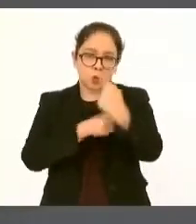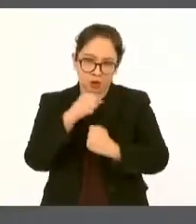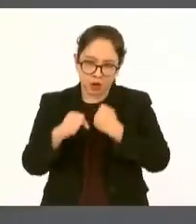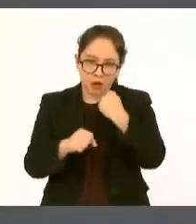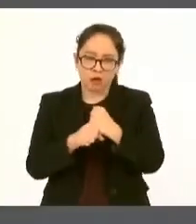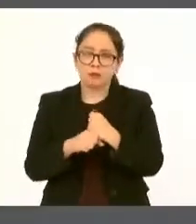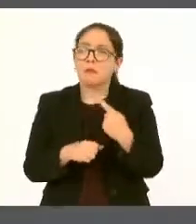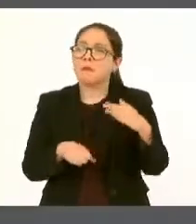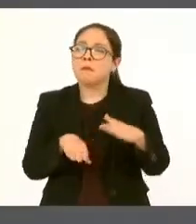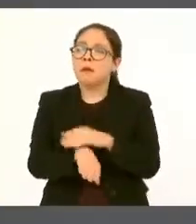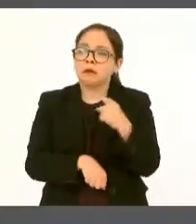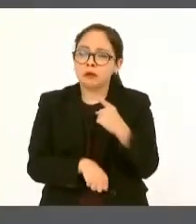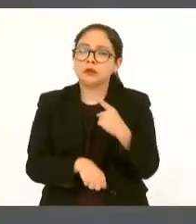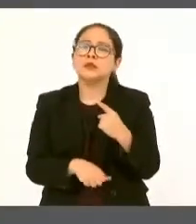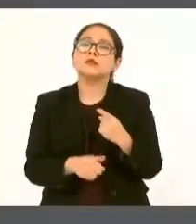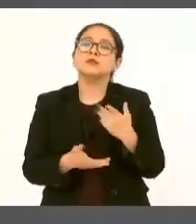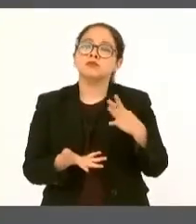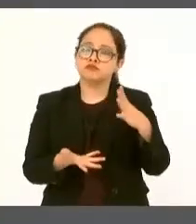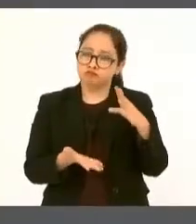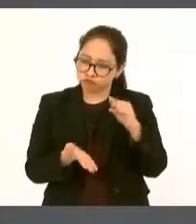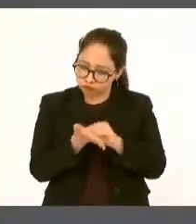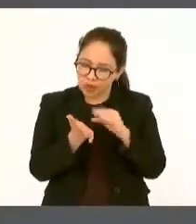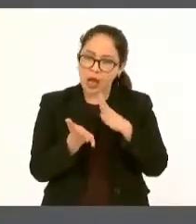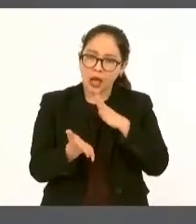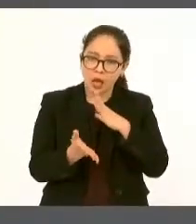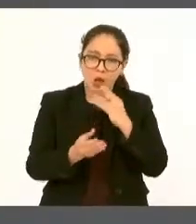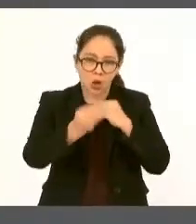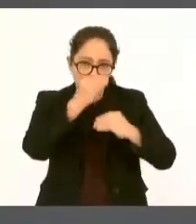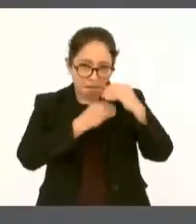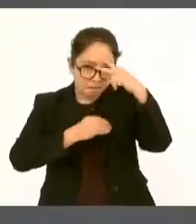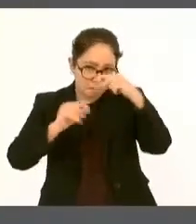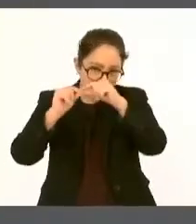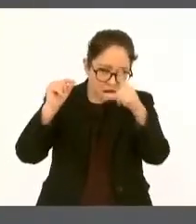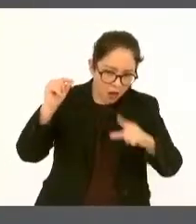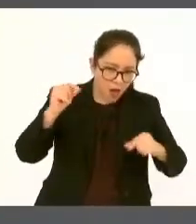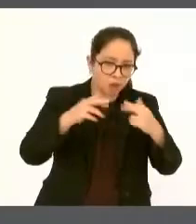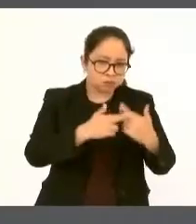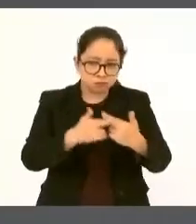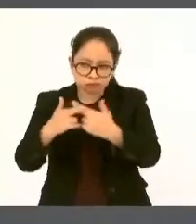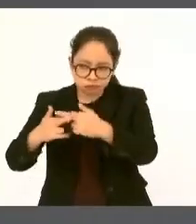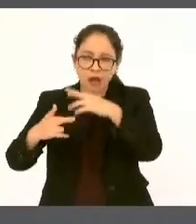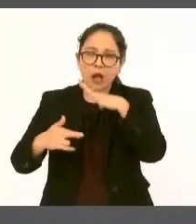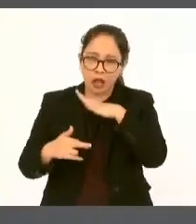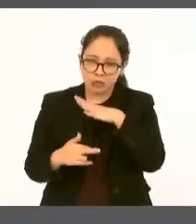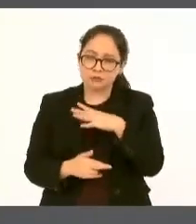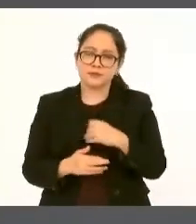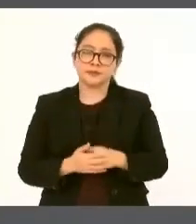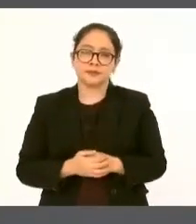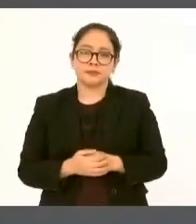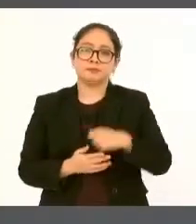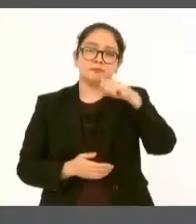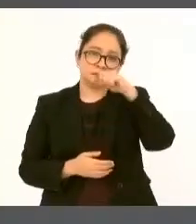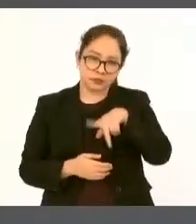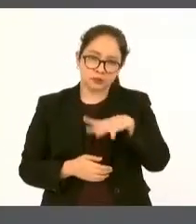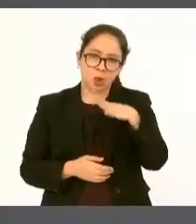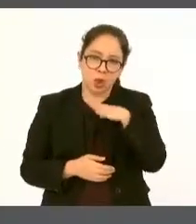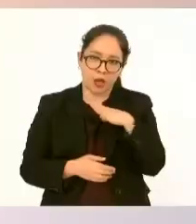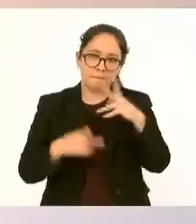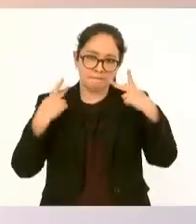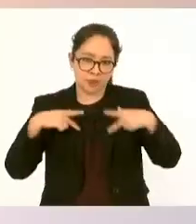hay alimentos y también tenemos capacidad de consumo,